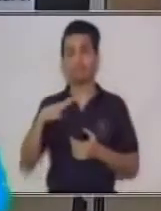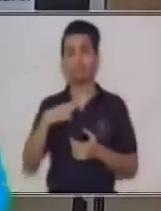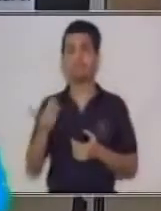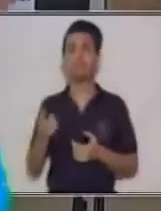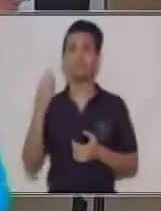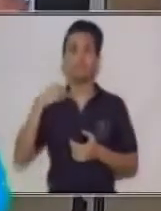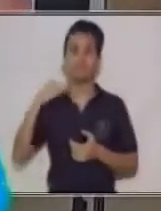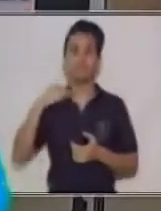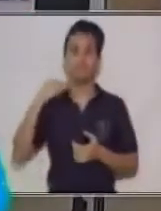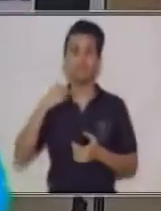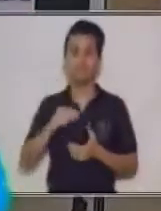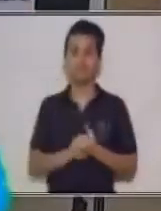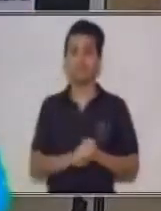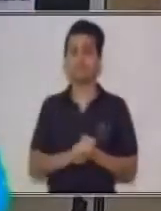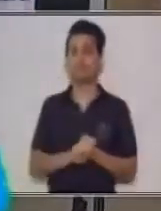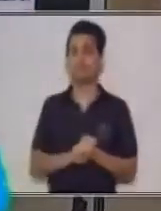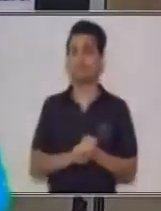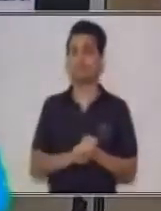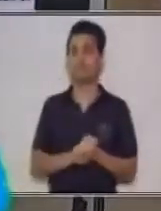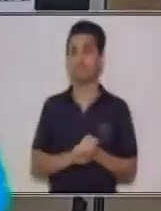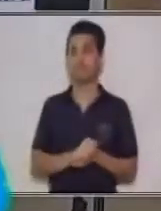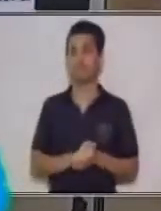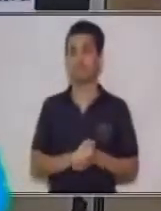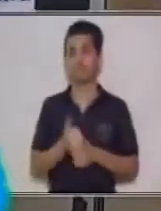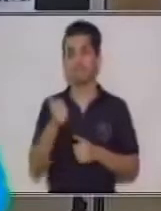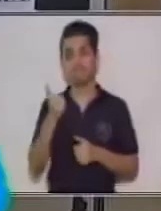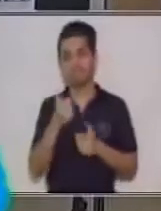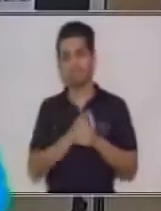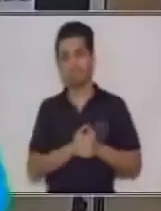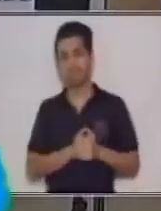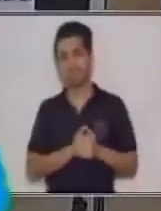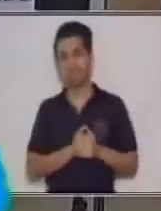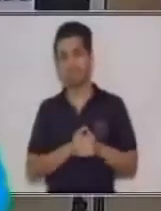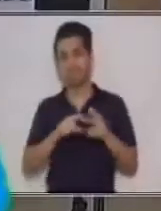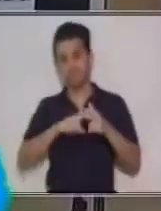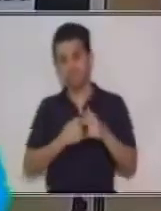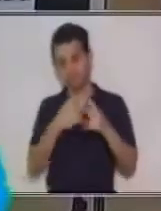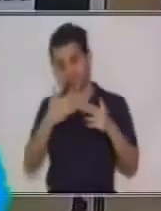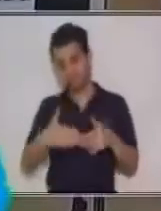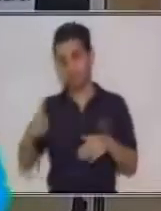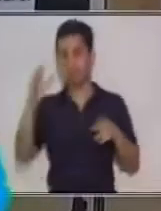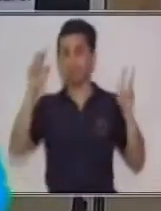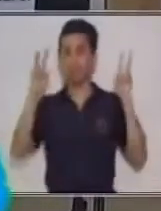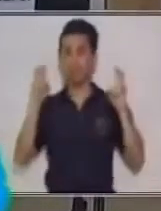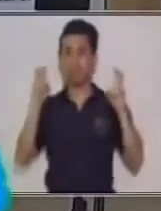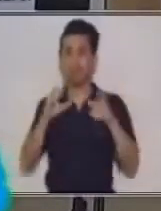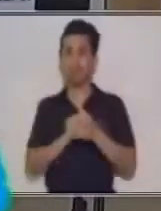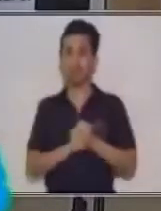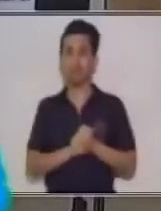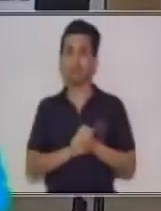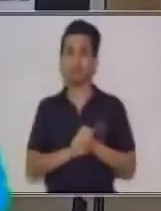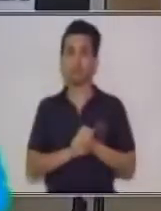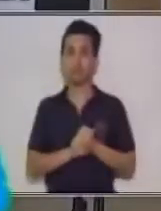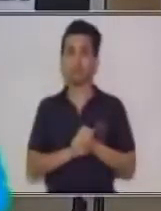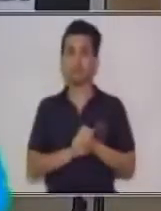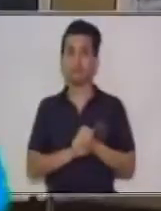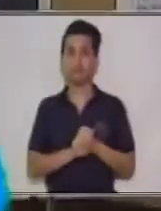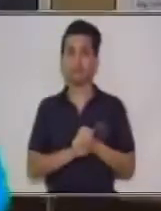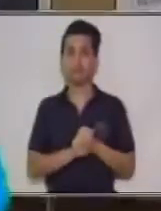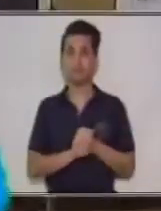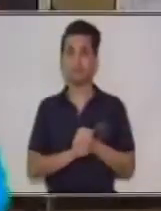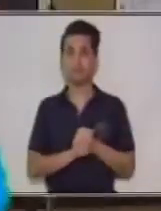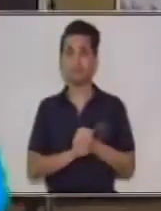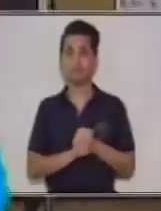acompaña Mauricio. Bien, vamos a iniciar entonces con el tema correspondiente al día de hoy